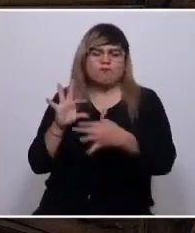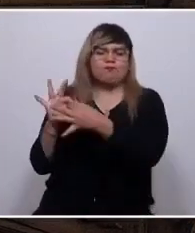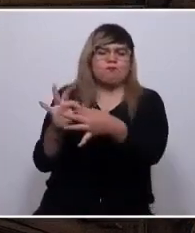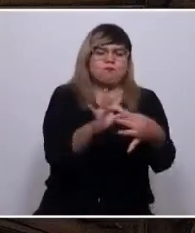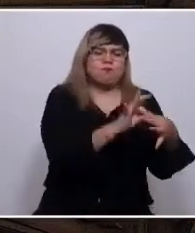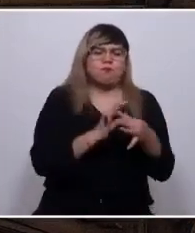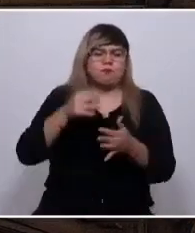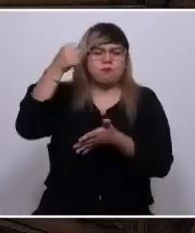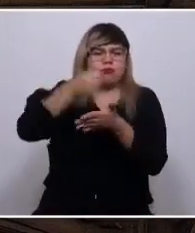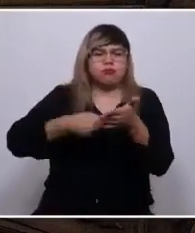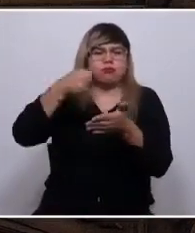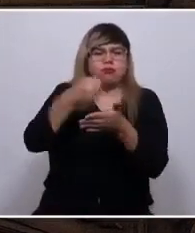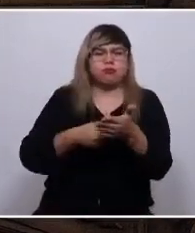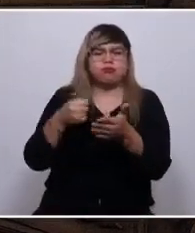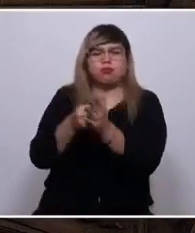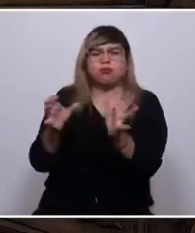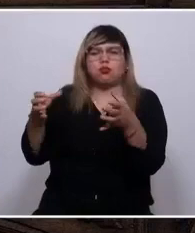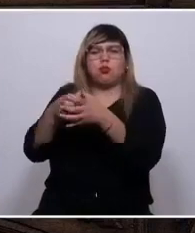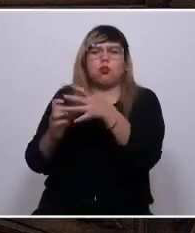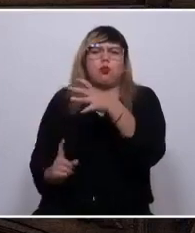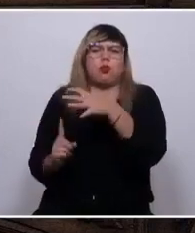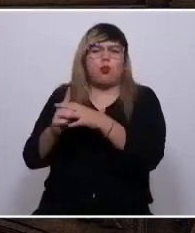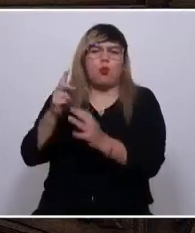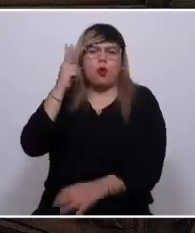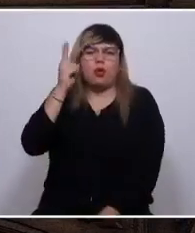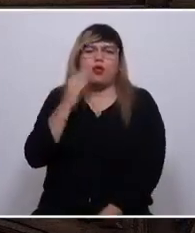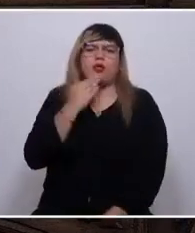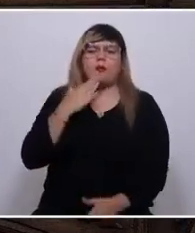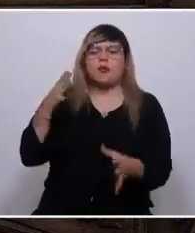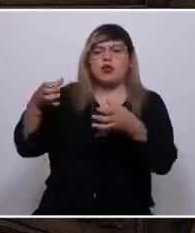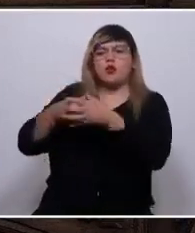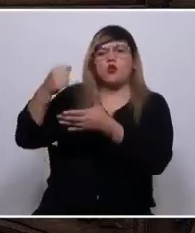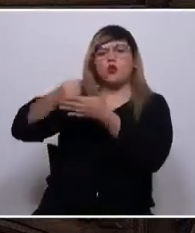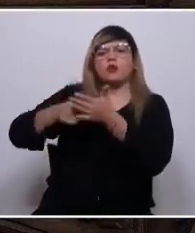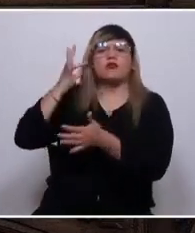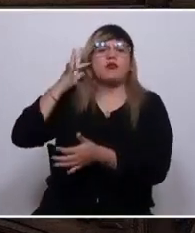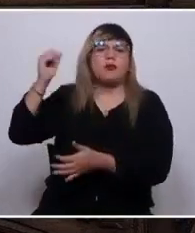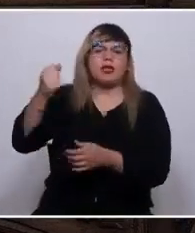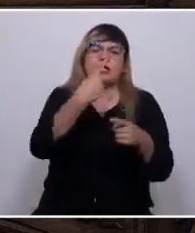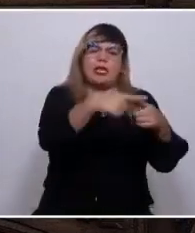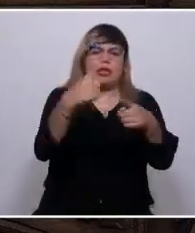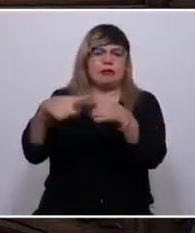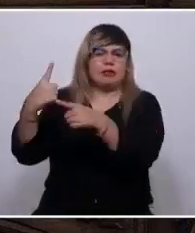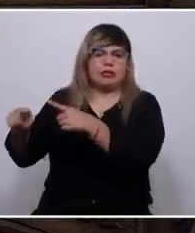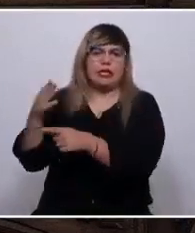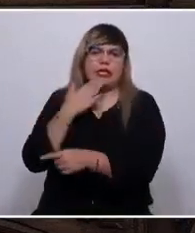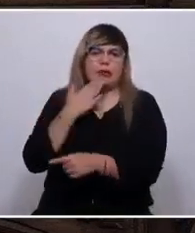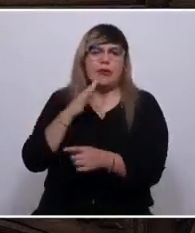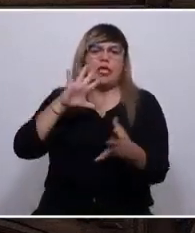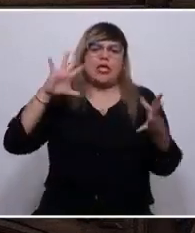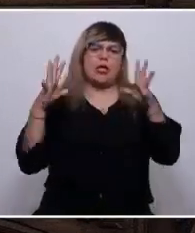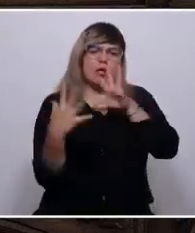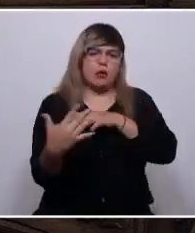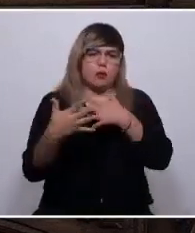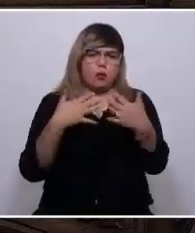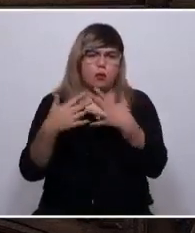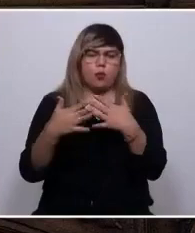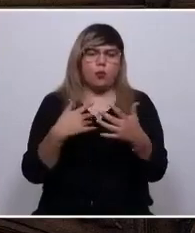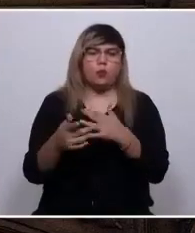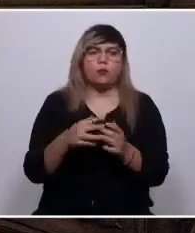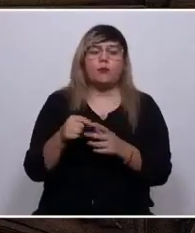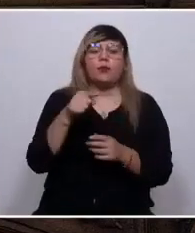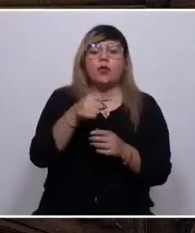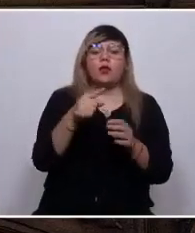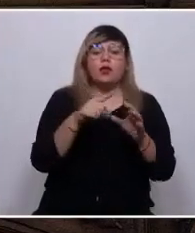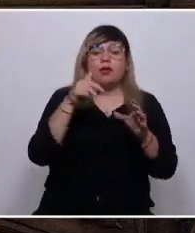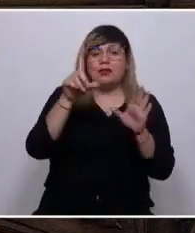nuestras hermanas y hermanos de pueblos originarios y a las luchas feministas, ecologistas y de las diversidades. Esto tan elemental en el mundo de las leyes